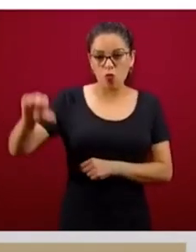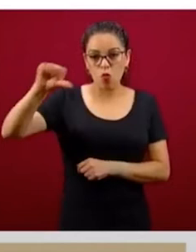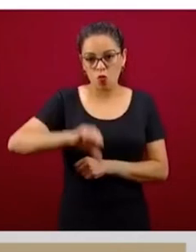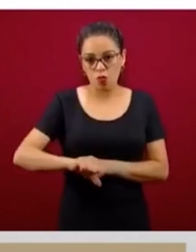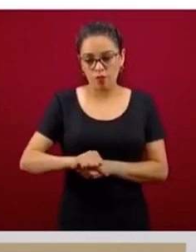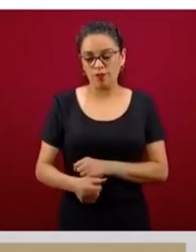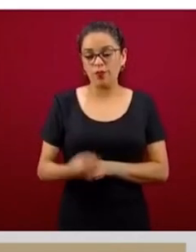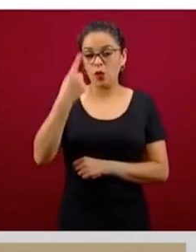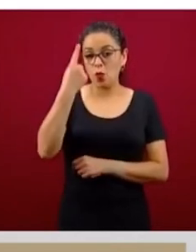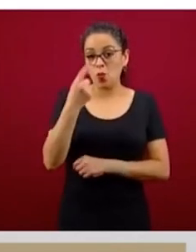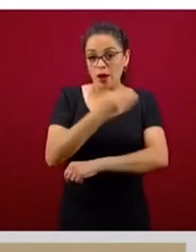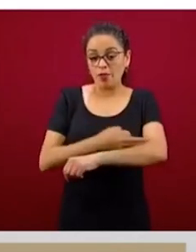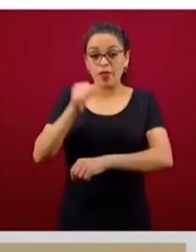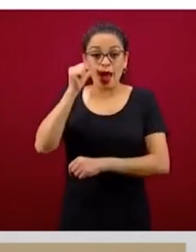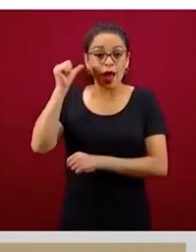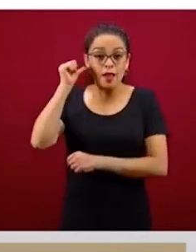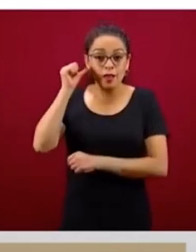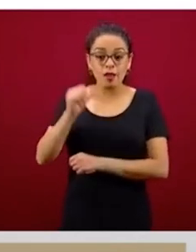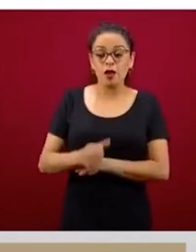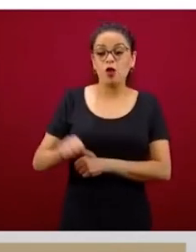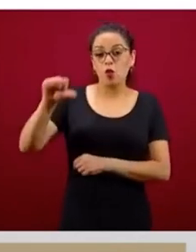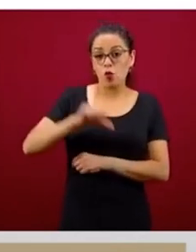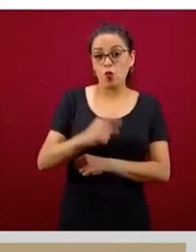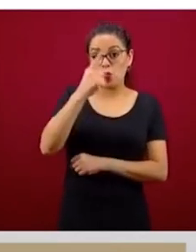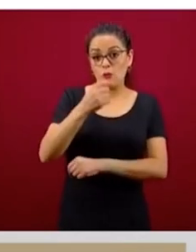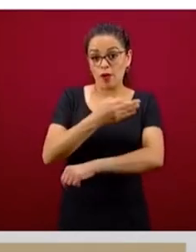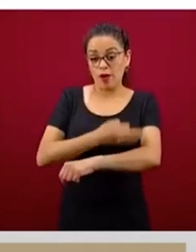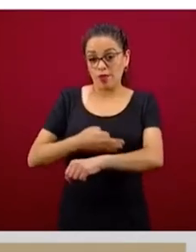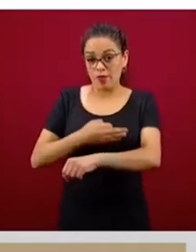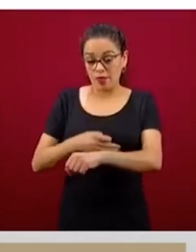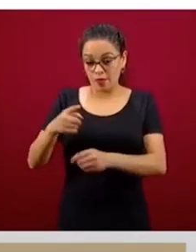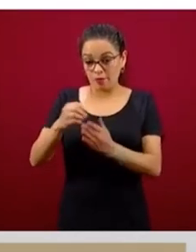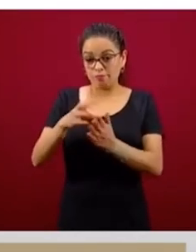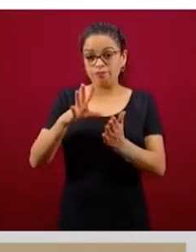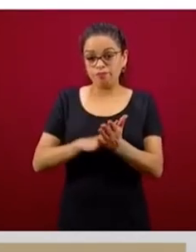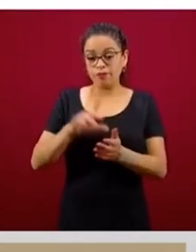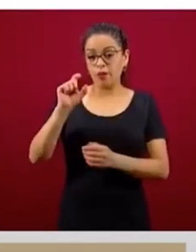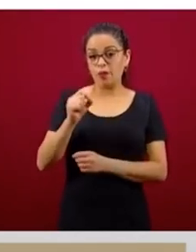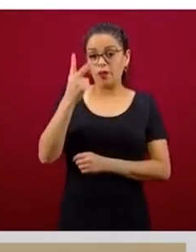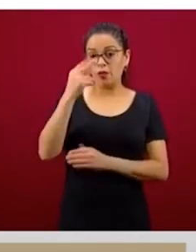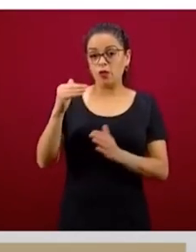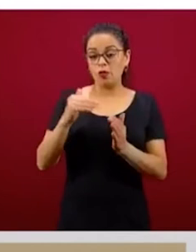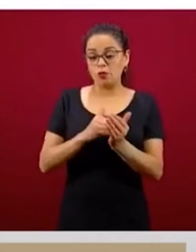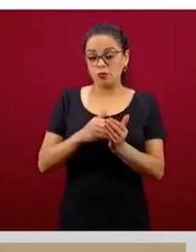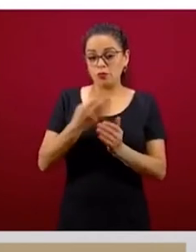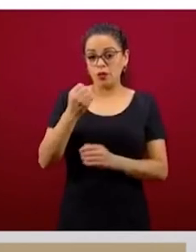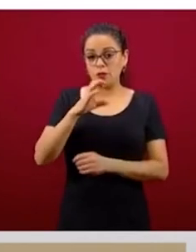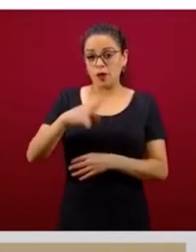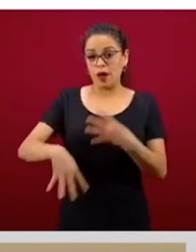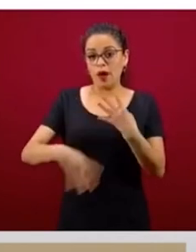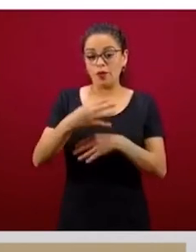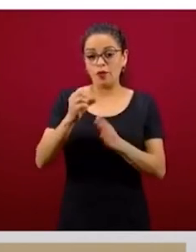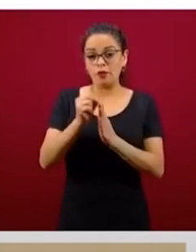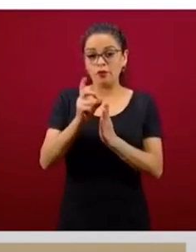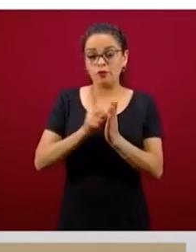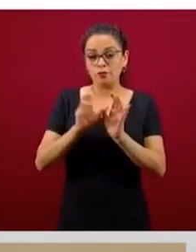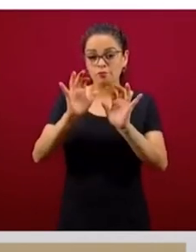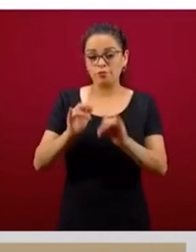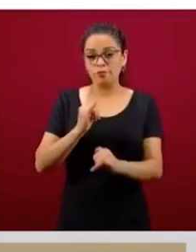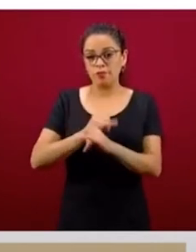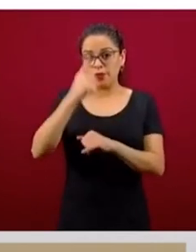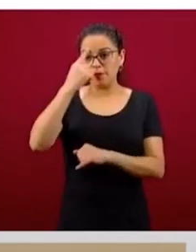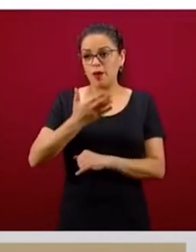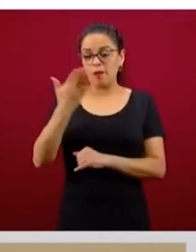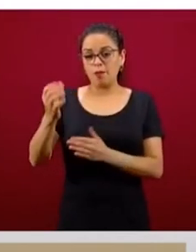de la una de ayer a la una de hoy se incrementaron 22 mil 914 solicitudes. Es el